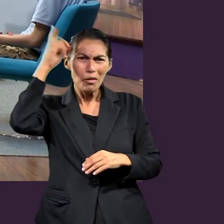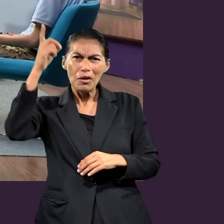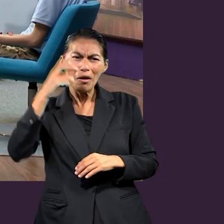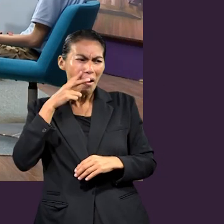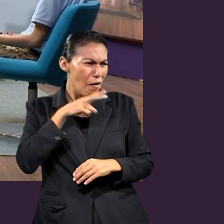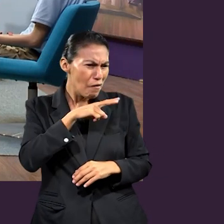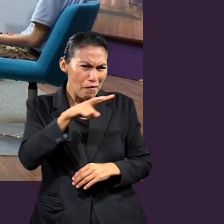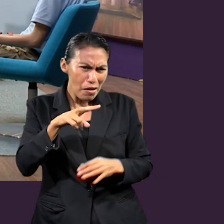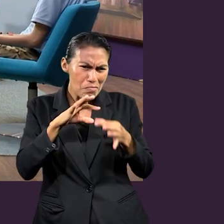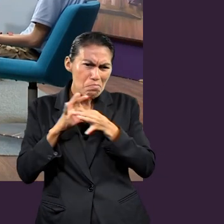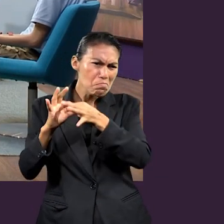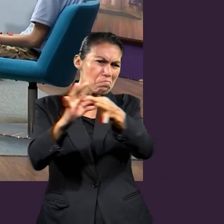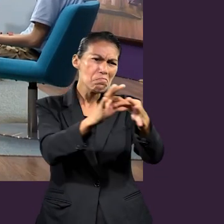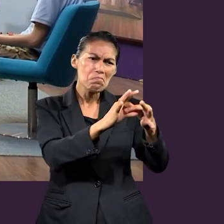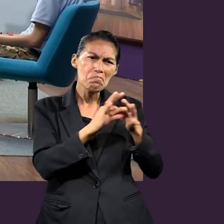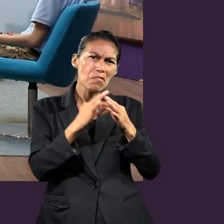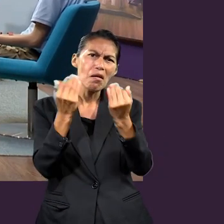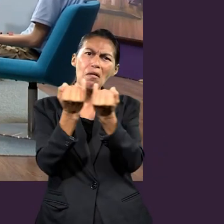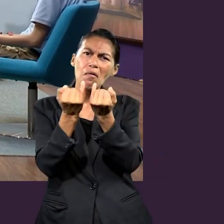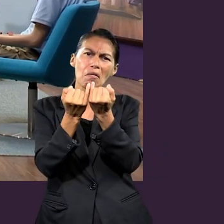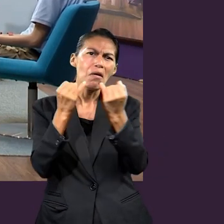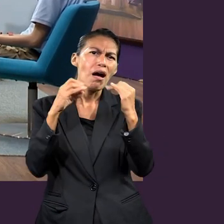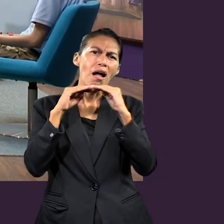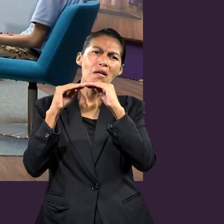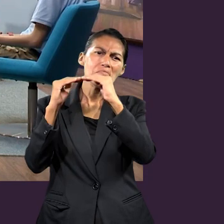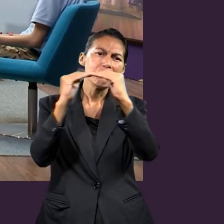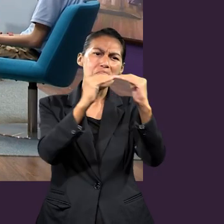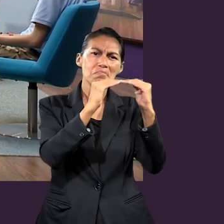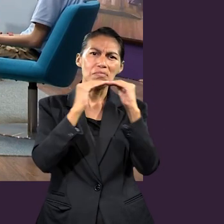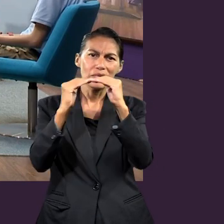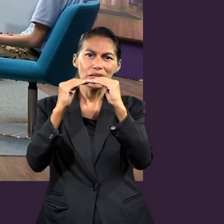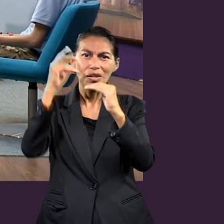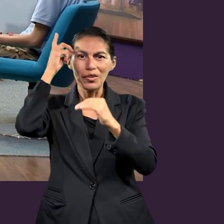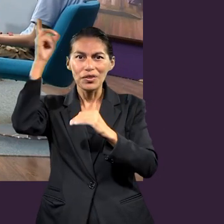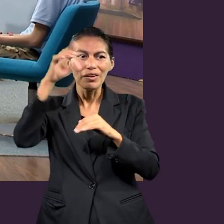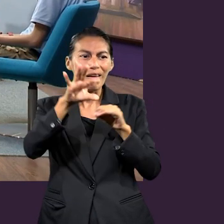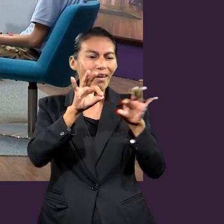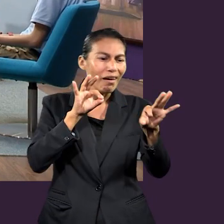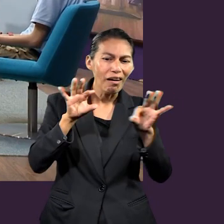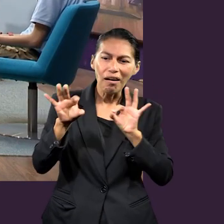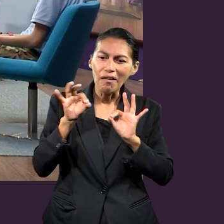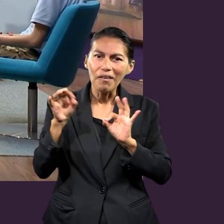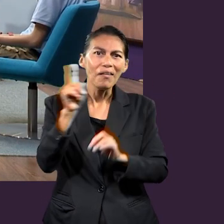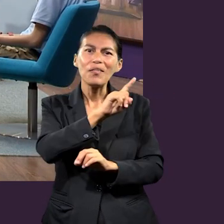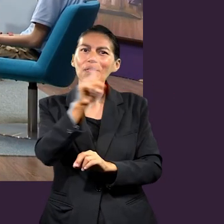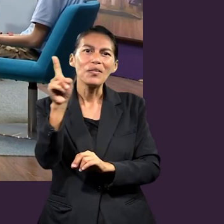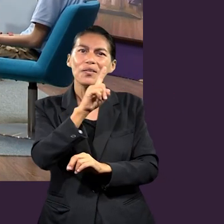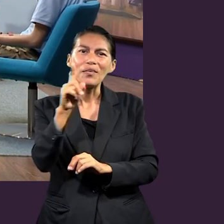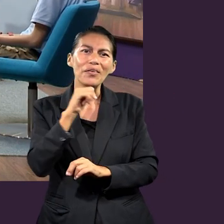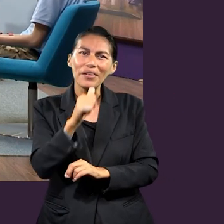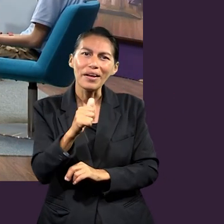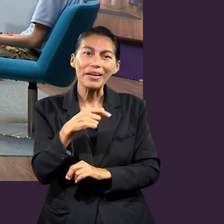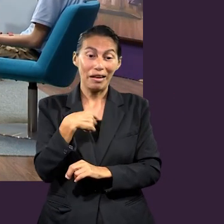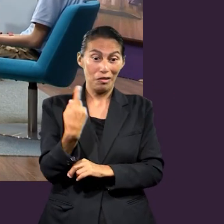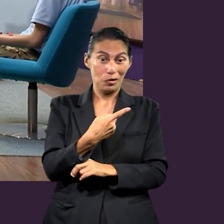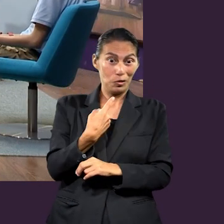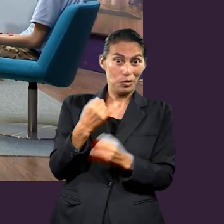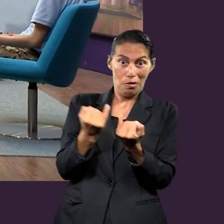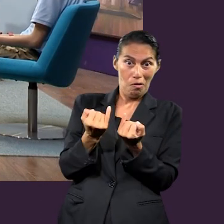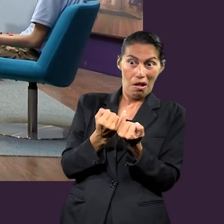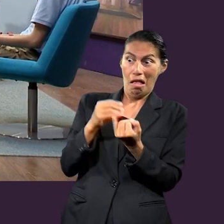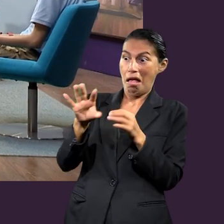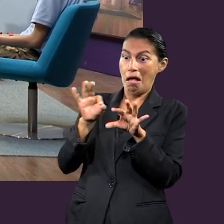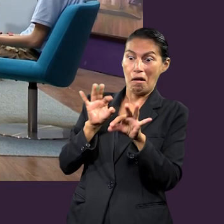iguales ante los ojos de Dios. Y siendo todos iguales, porque Dios no hace excepción de personas, nosotros tampoco